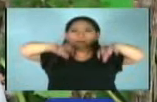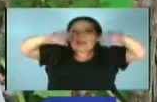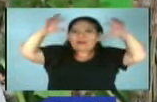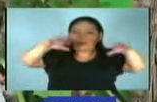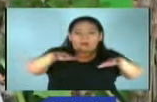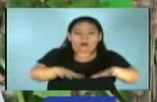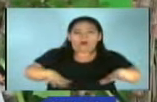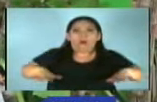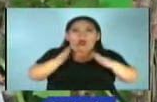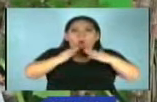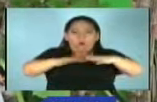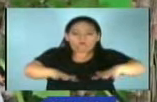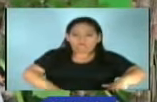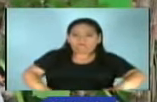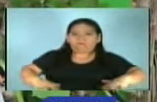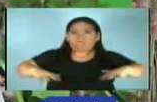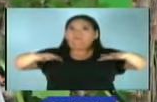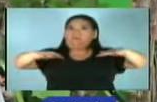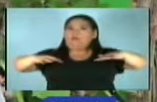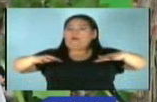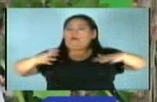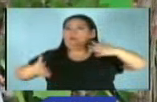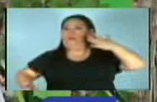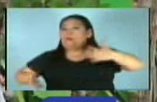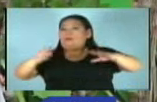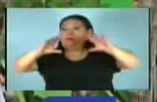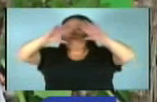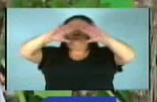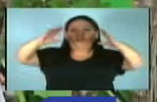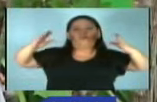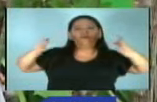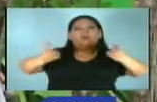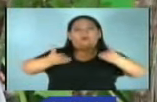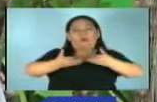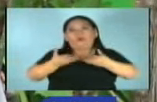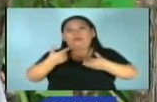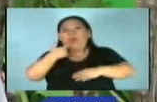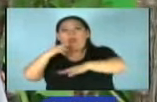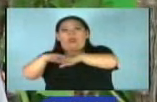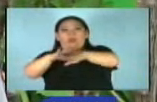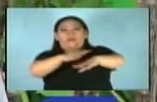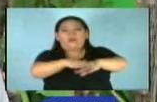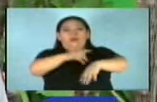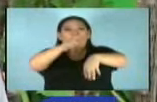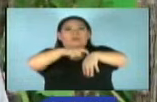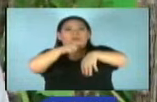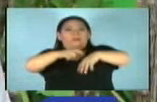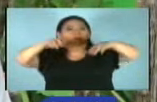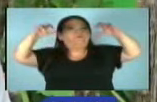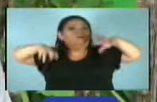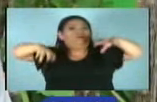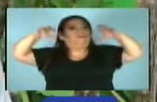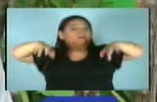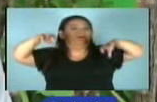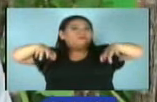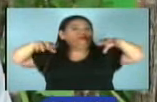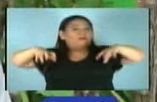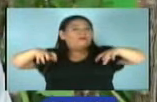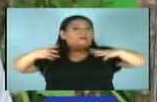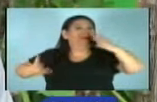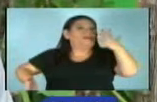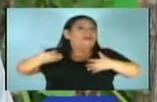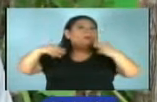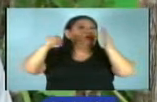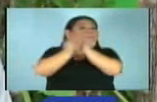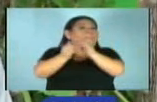Con esto ya el Servicio Oceanográfico Mundial ha dicho que para este periodo invernal podemos esperar muchos eventos